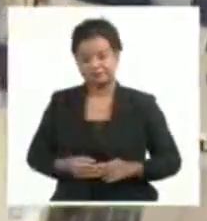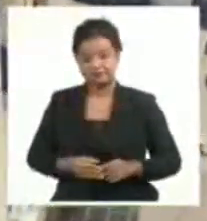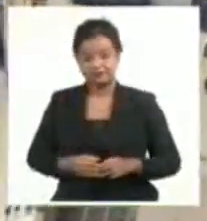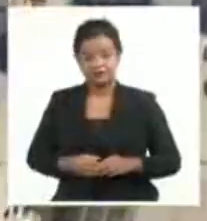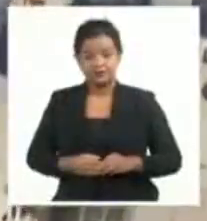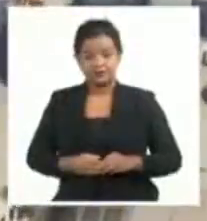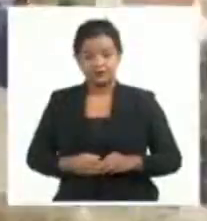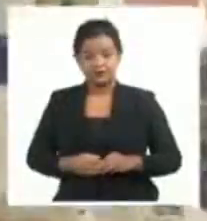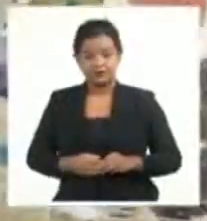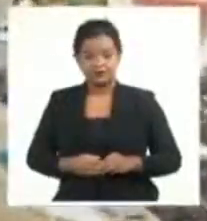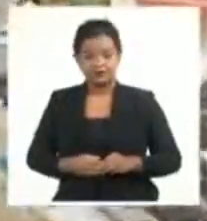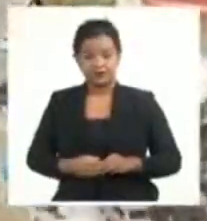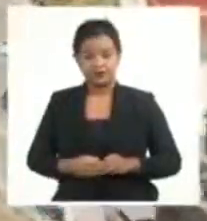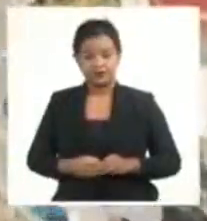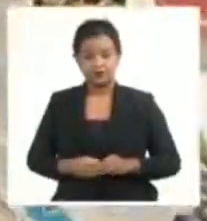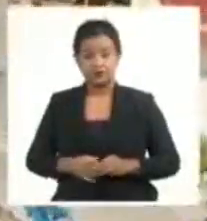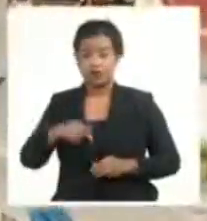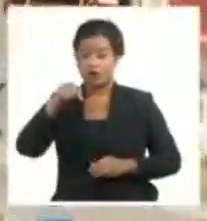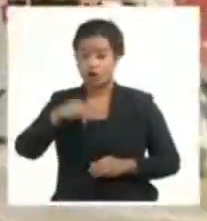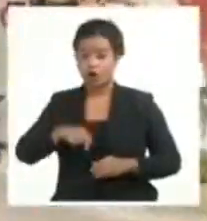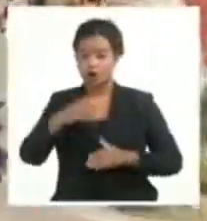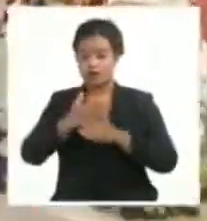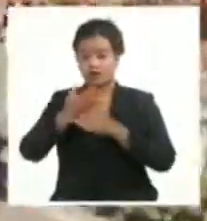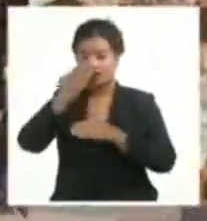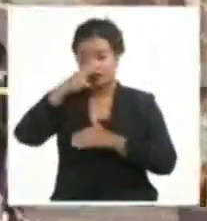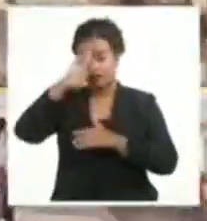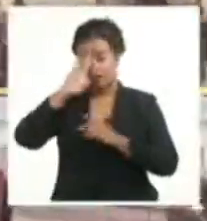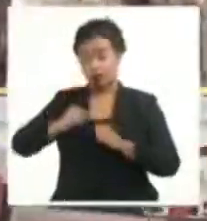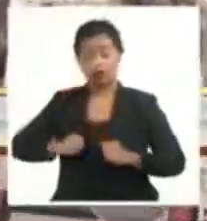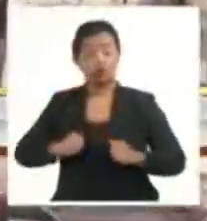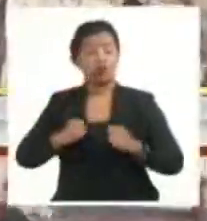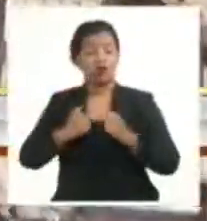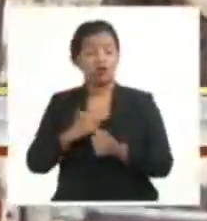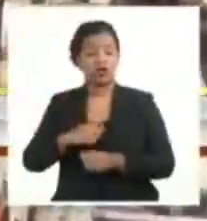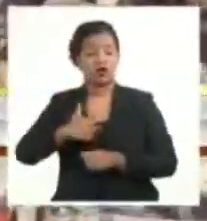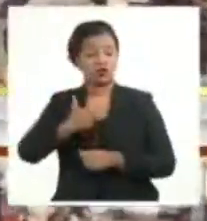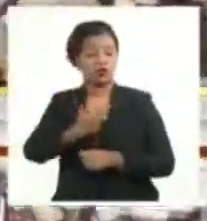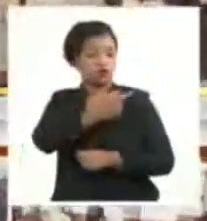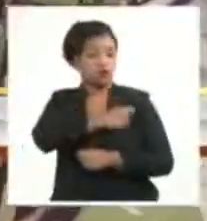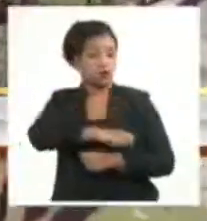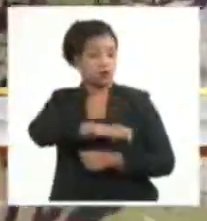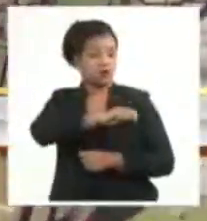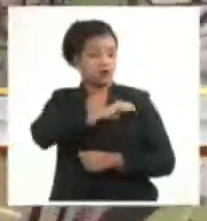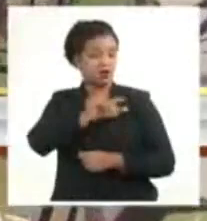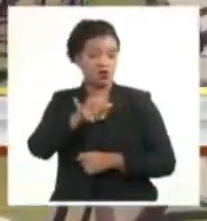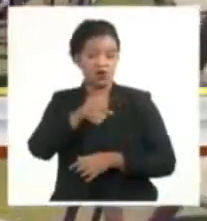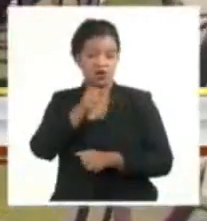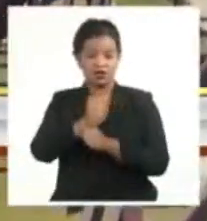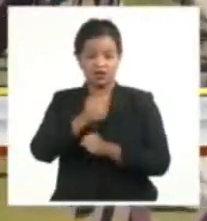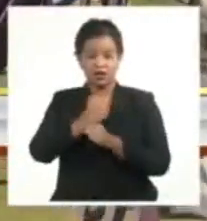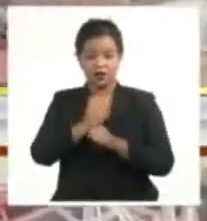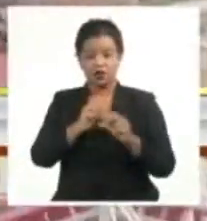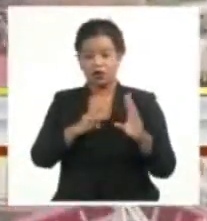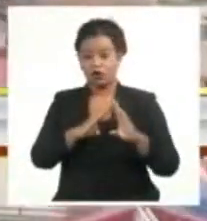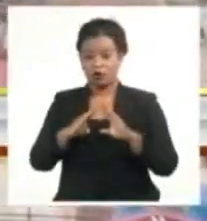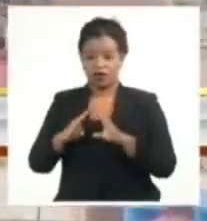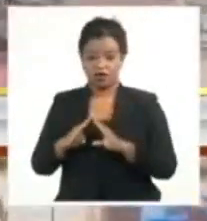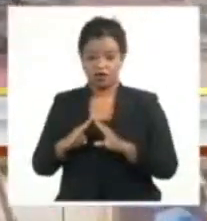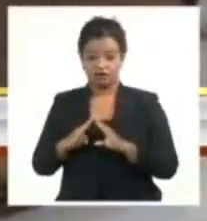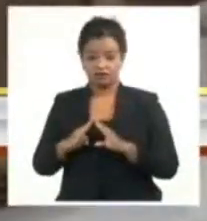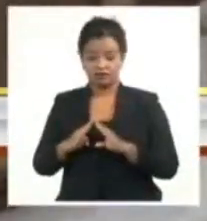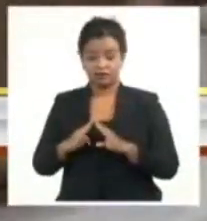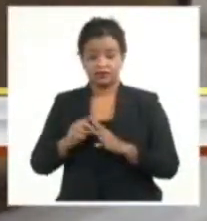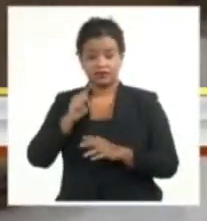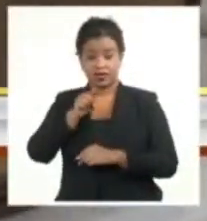celebra en esta jornada la fuerza que poseen la cultura popular tradicional y el trabajo comunitario. La edición